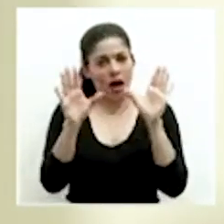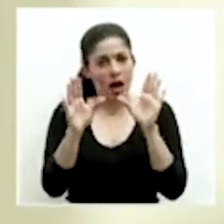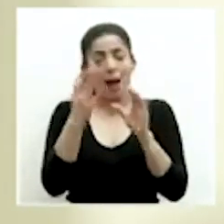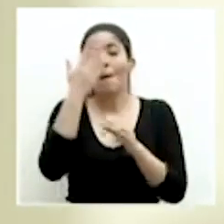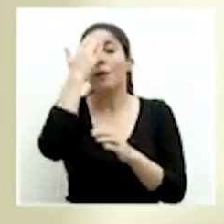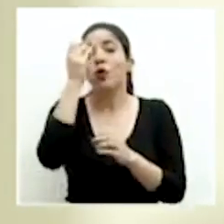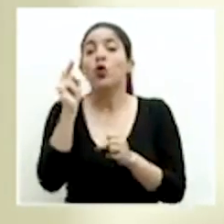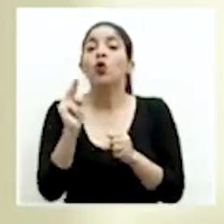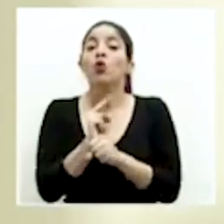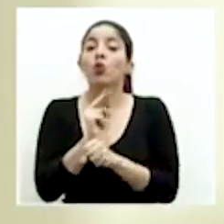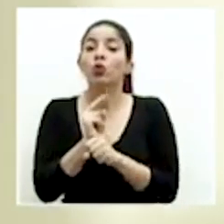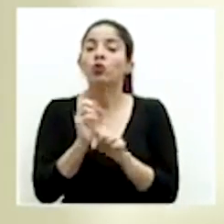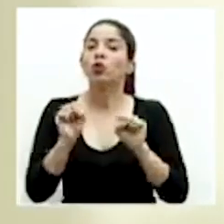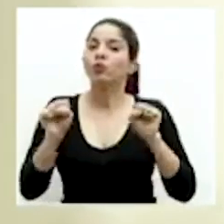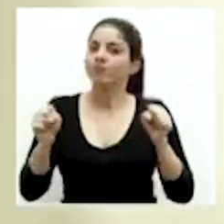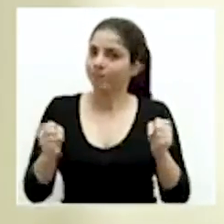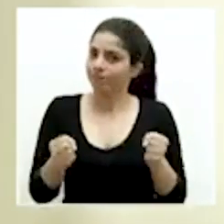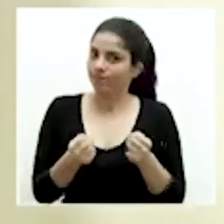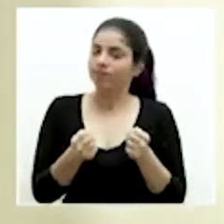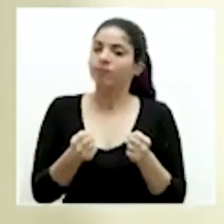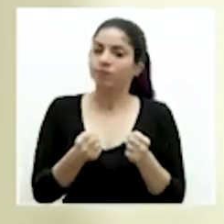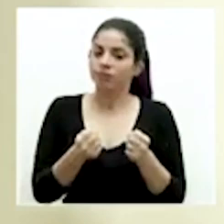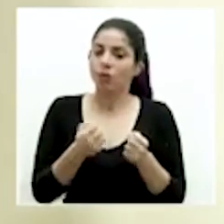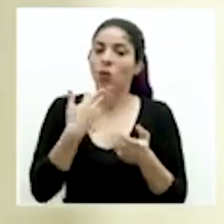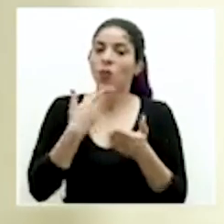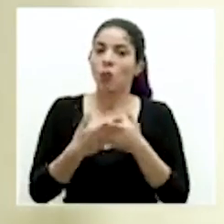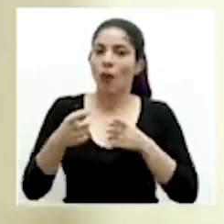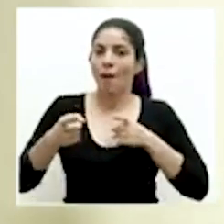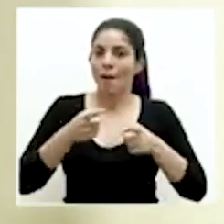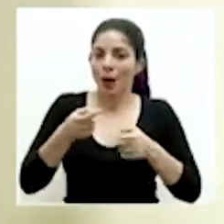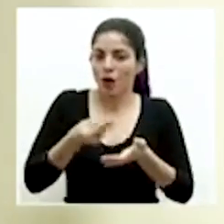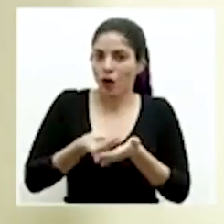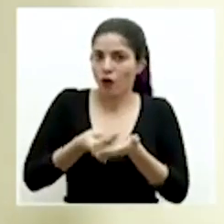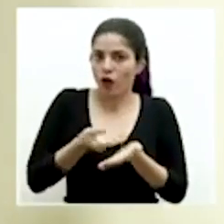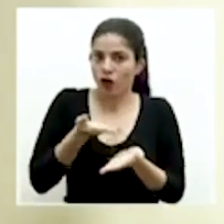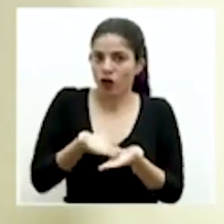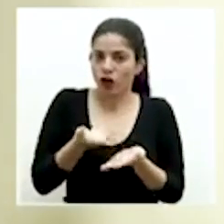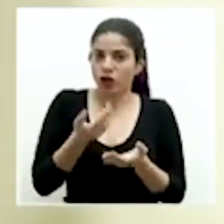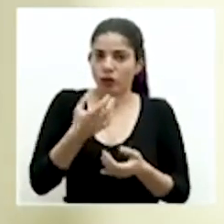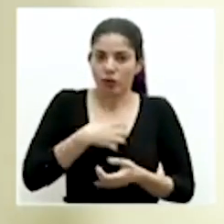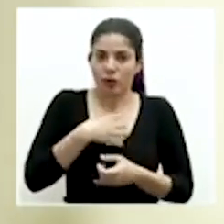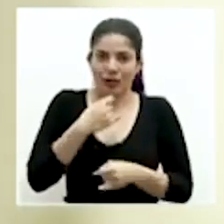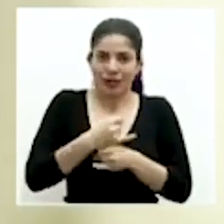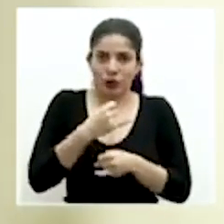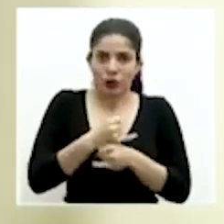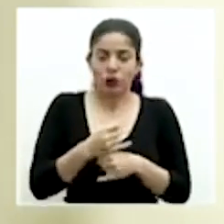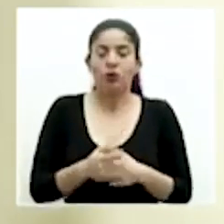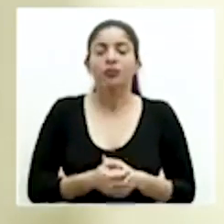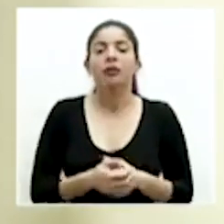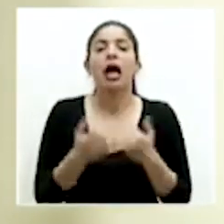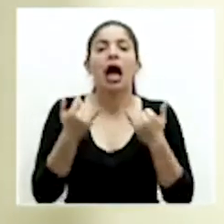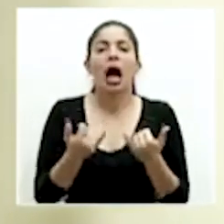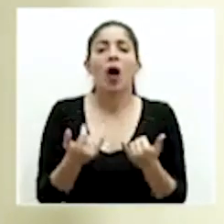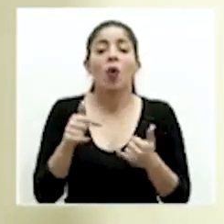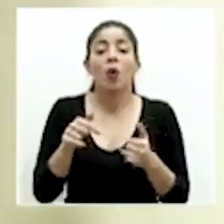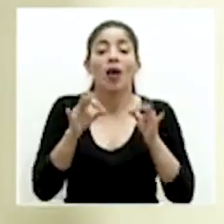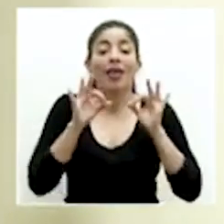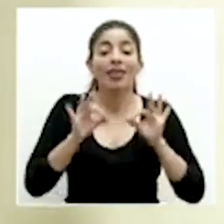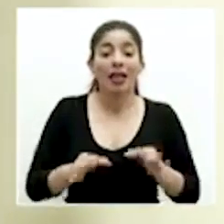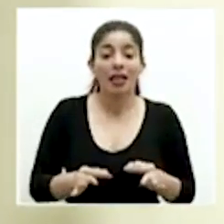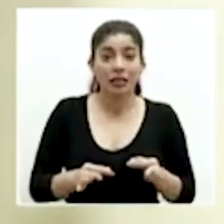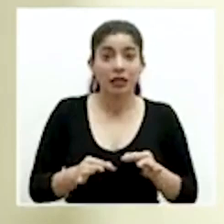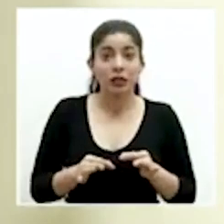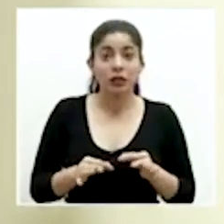por un uso racional y eficiente de los recursos de la institución. Ahora, estas decisiones